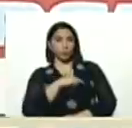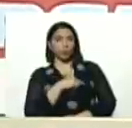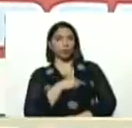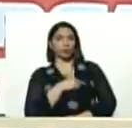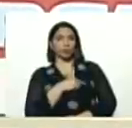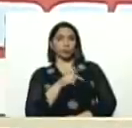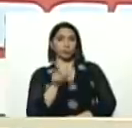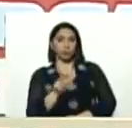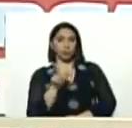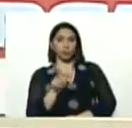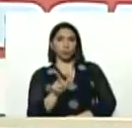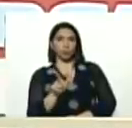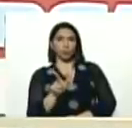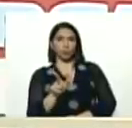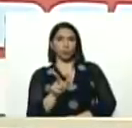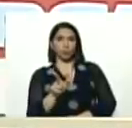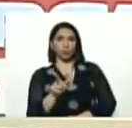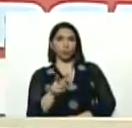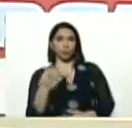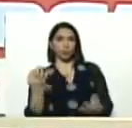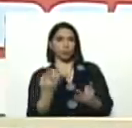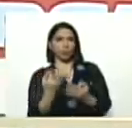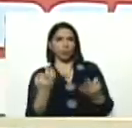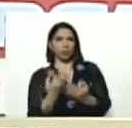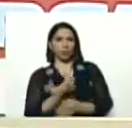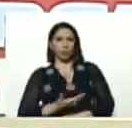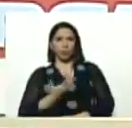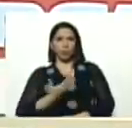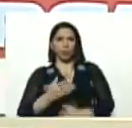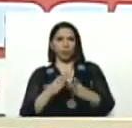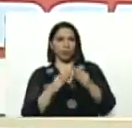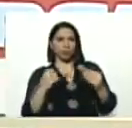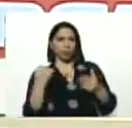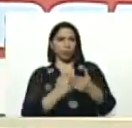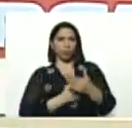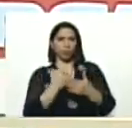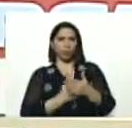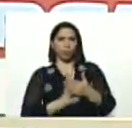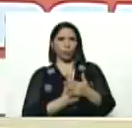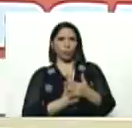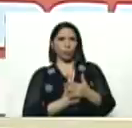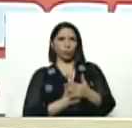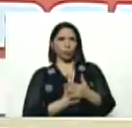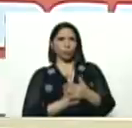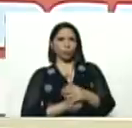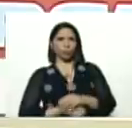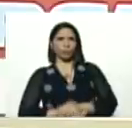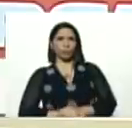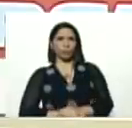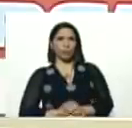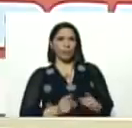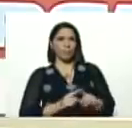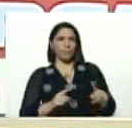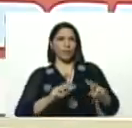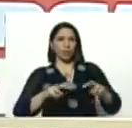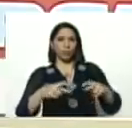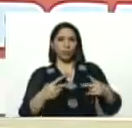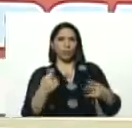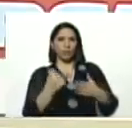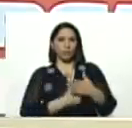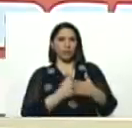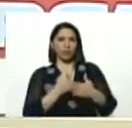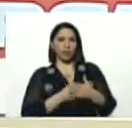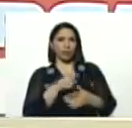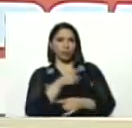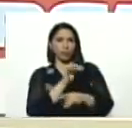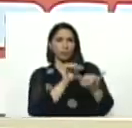sido, en verdad, un, un baluarte, en todas estas luchas, nos preparamos, presidente, para, la nueva batalla, como usted, lo